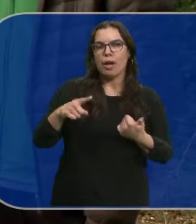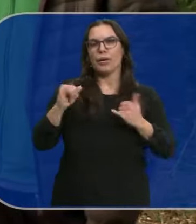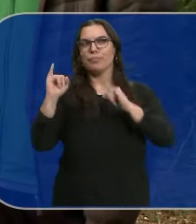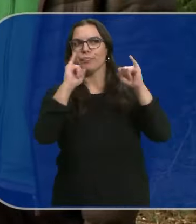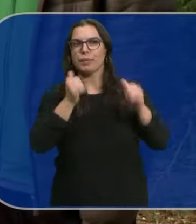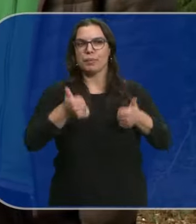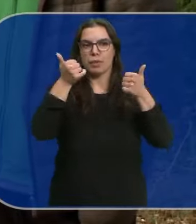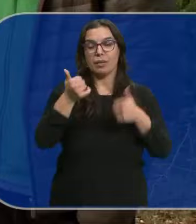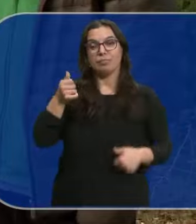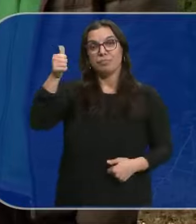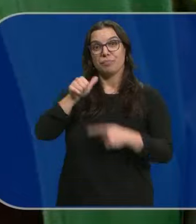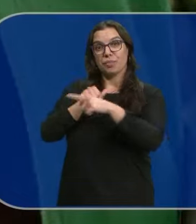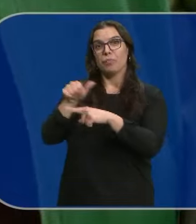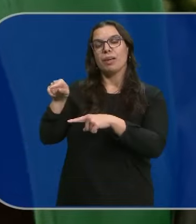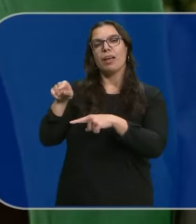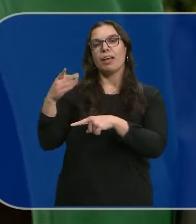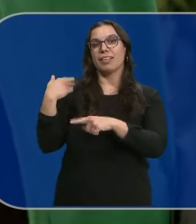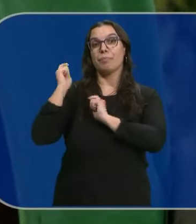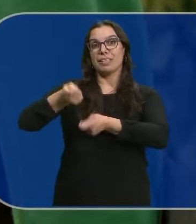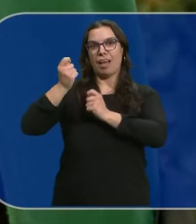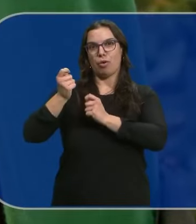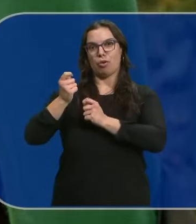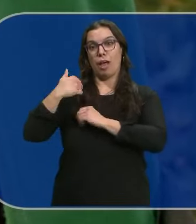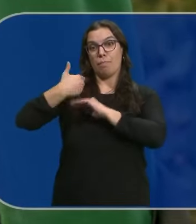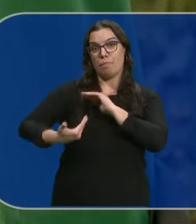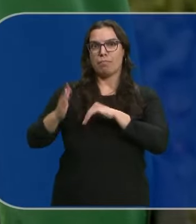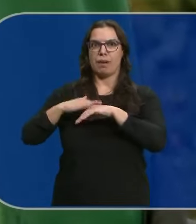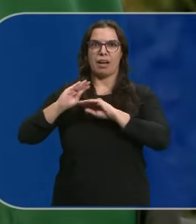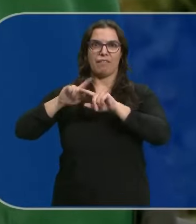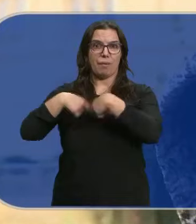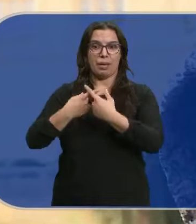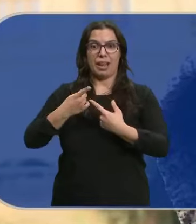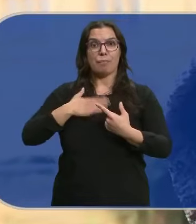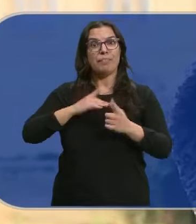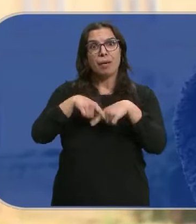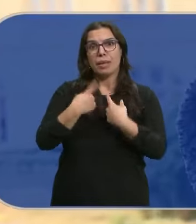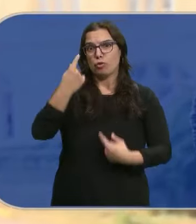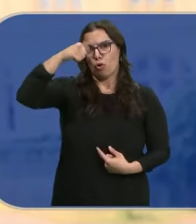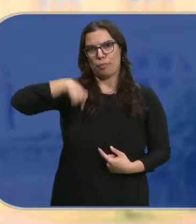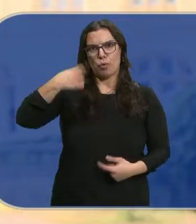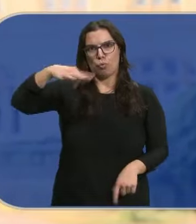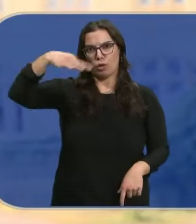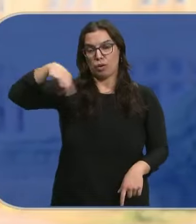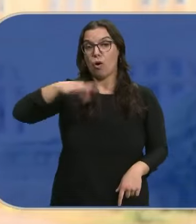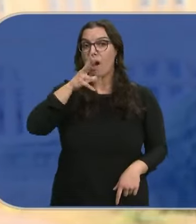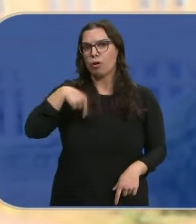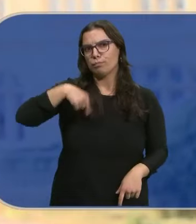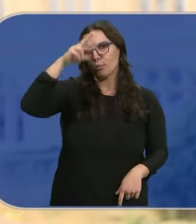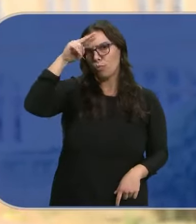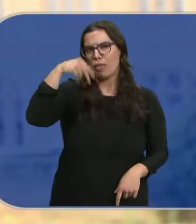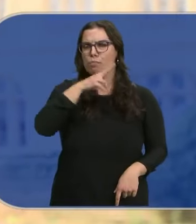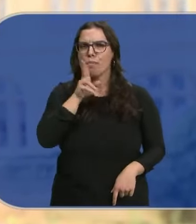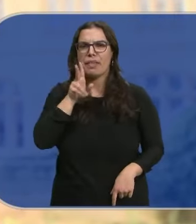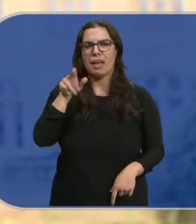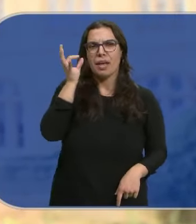más Valey es pescador y mantenía a su familia Dice que es el único hombre de la casa Ahora está preocupado